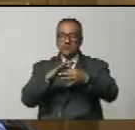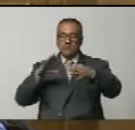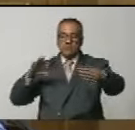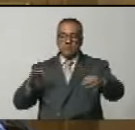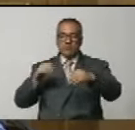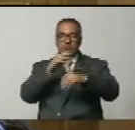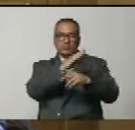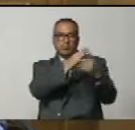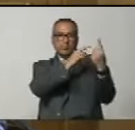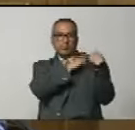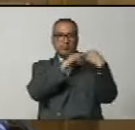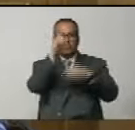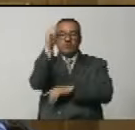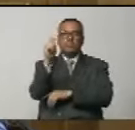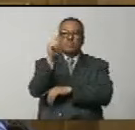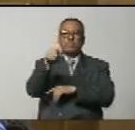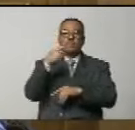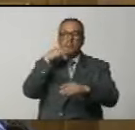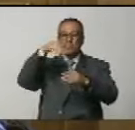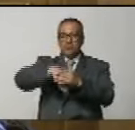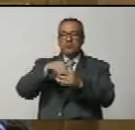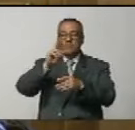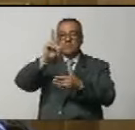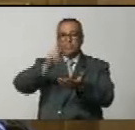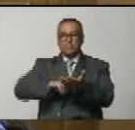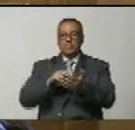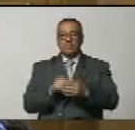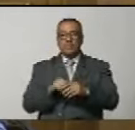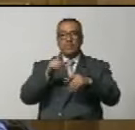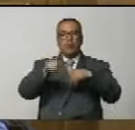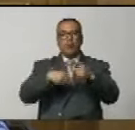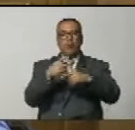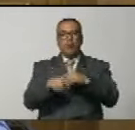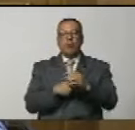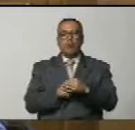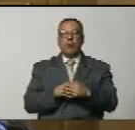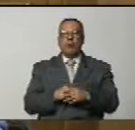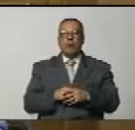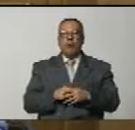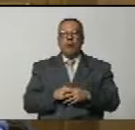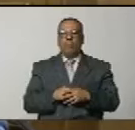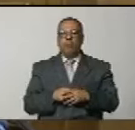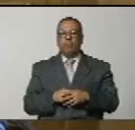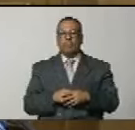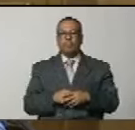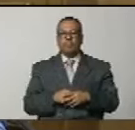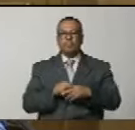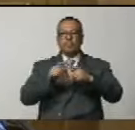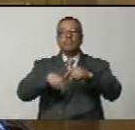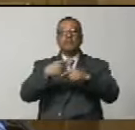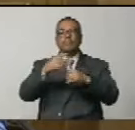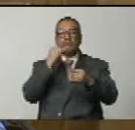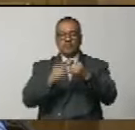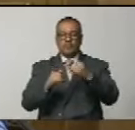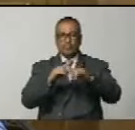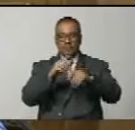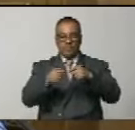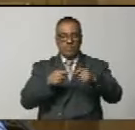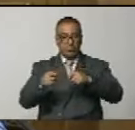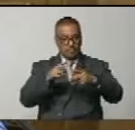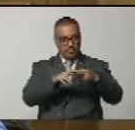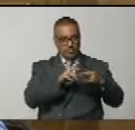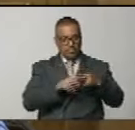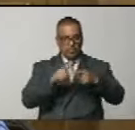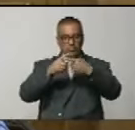temporalmente de su cargo de diputado. Sometida a votación, resultó aprobada por mayoría calificada. Luego de concluidos los asuntos con